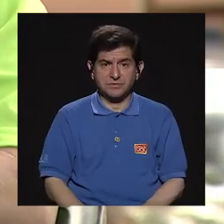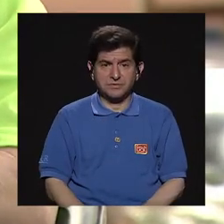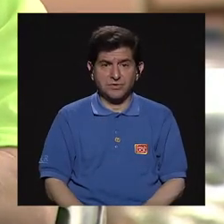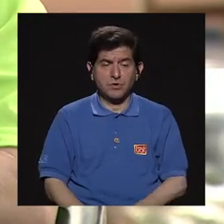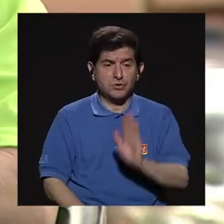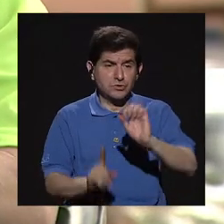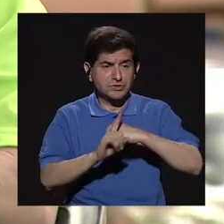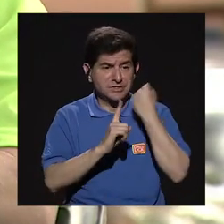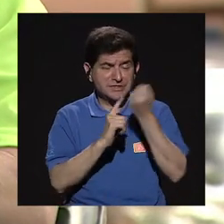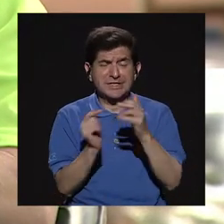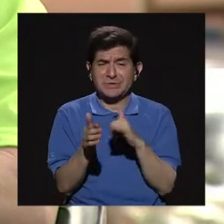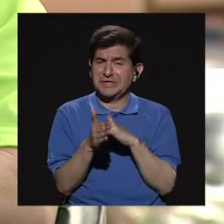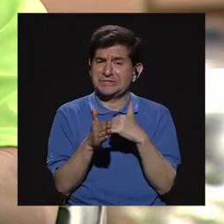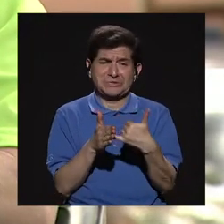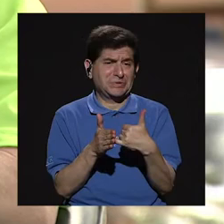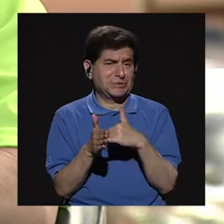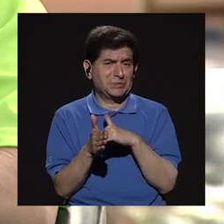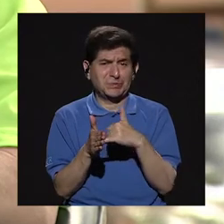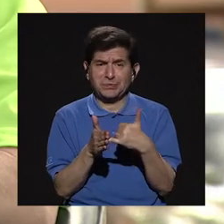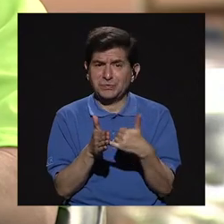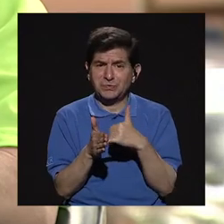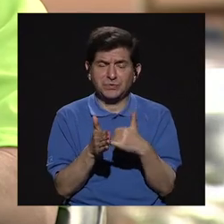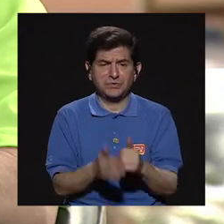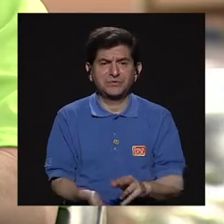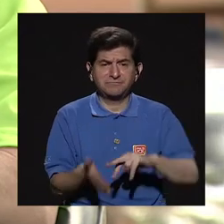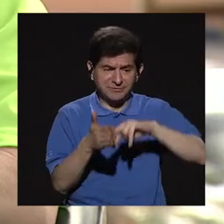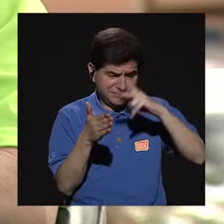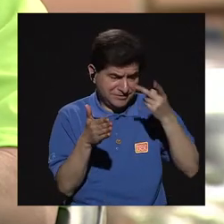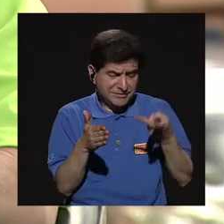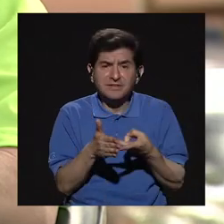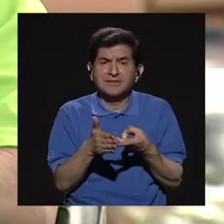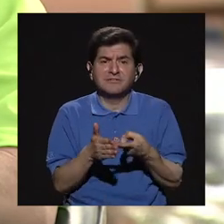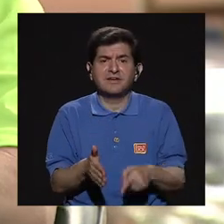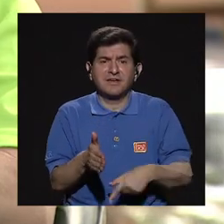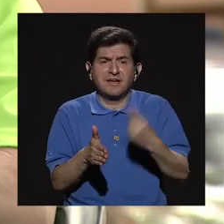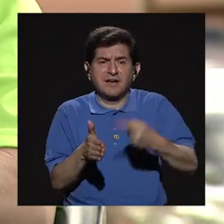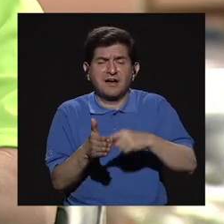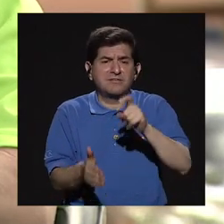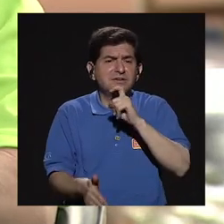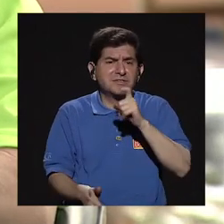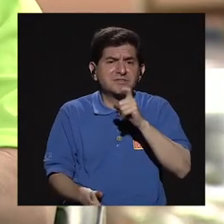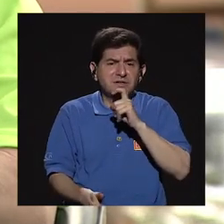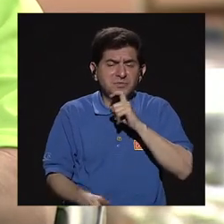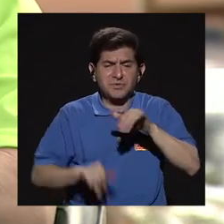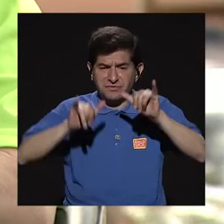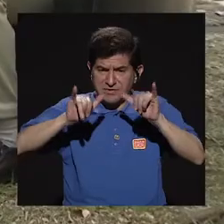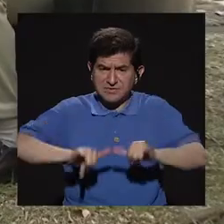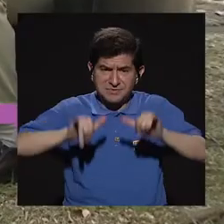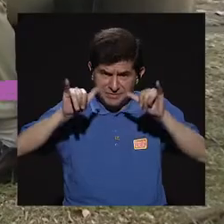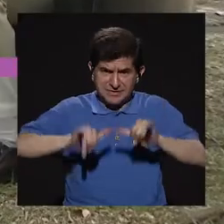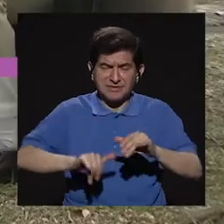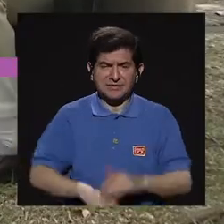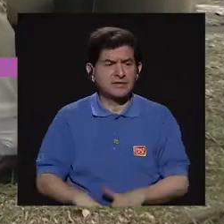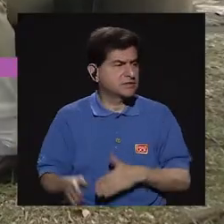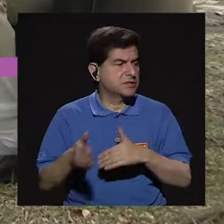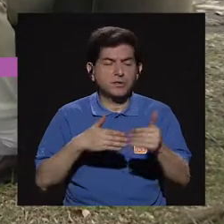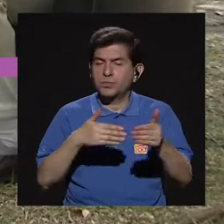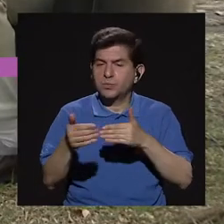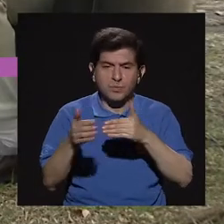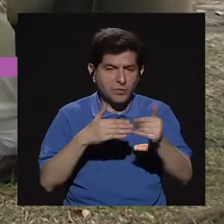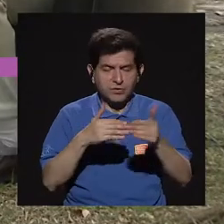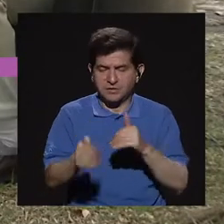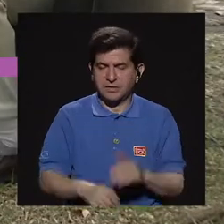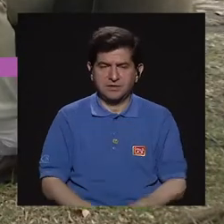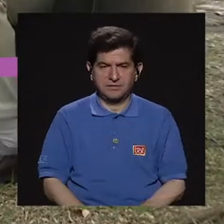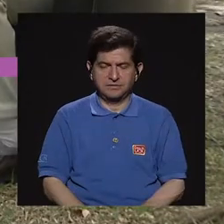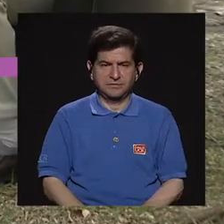pues, sus condiciones de vulnerabilidad, hace que a veces sea difícil esa permanencia. A pesar y con todo